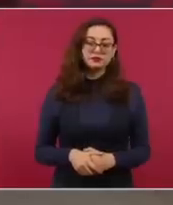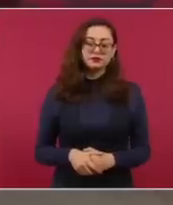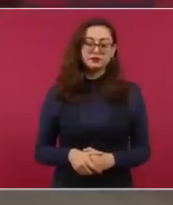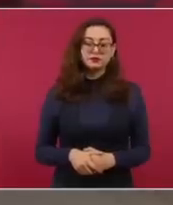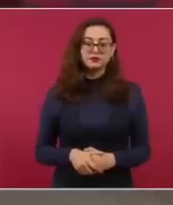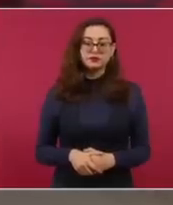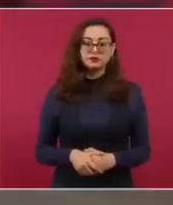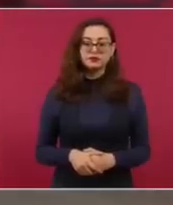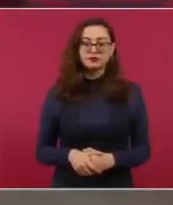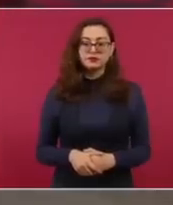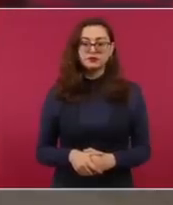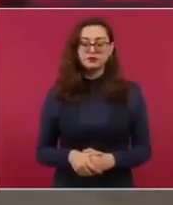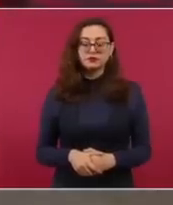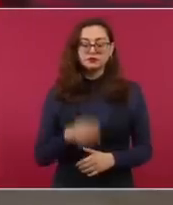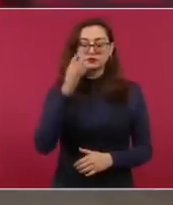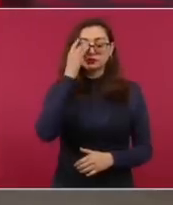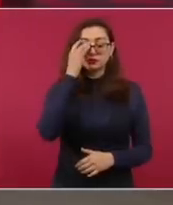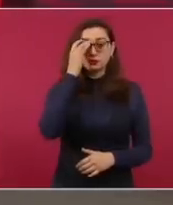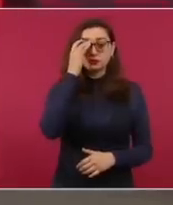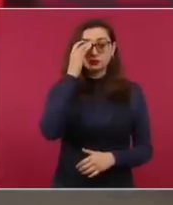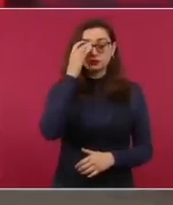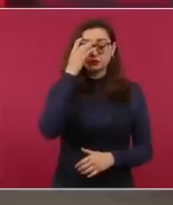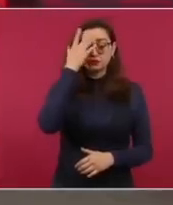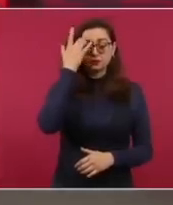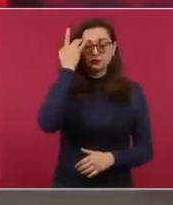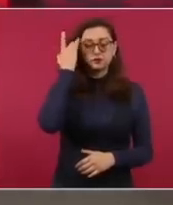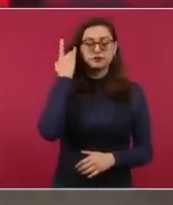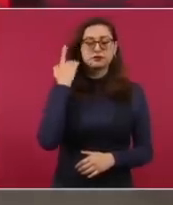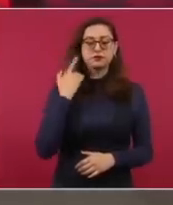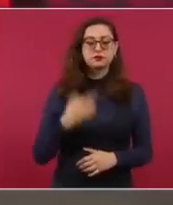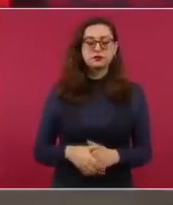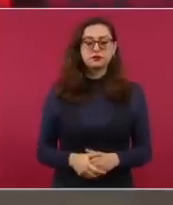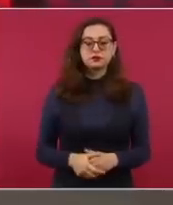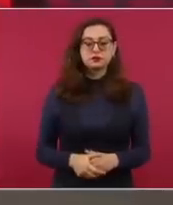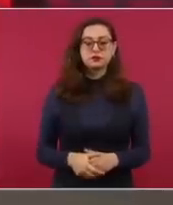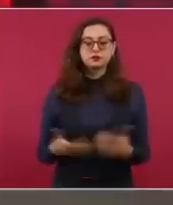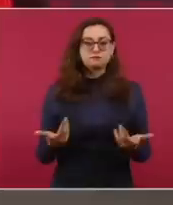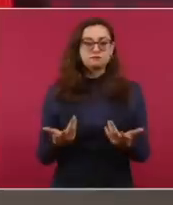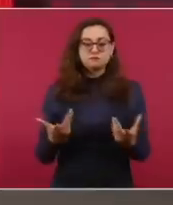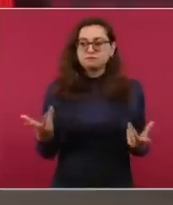Fue muy bueno el que se haya llevado a cabo este encuentro,